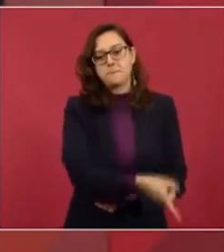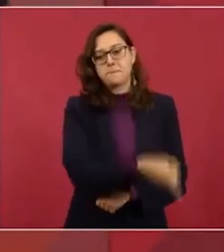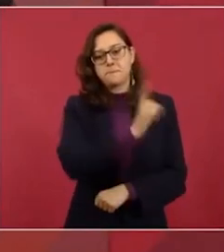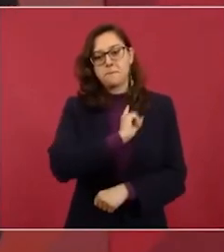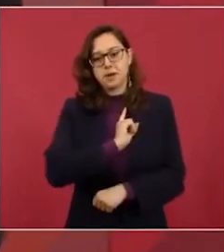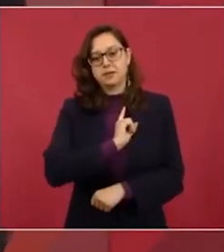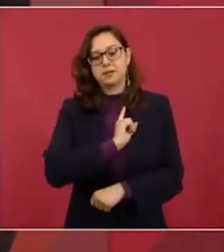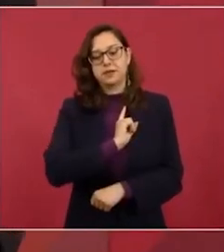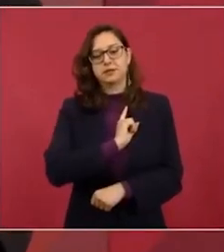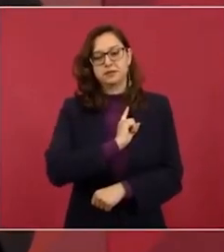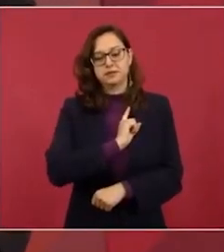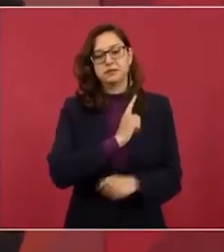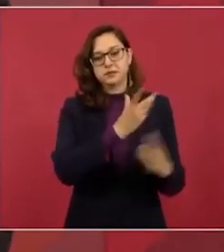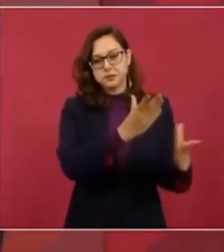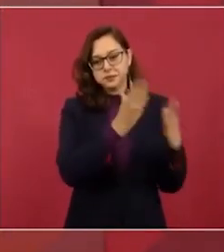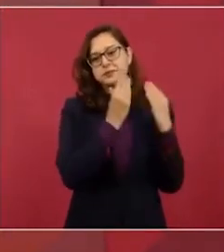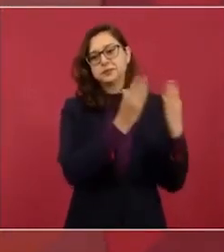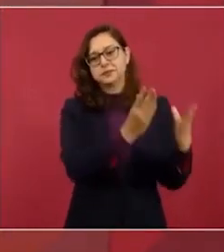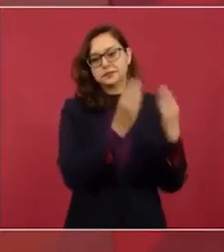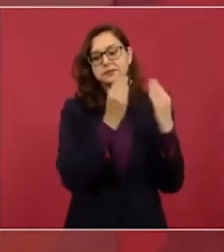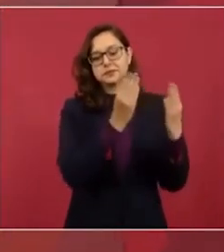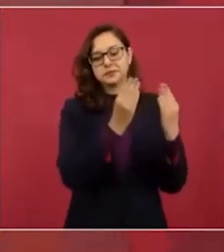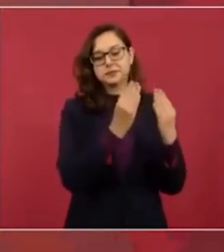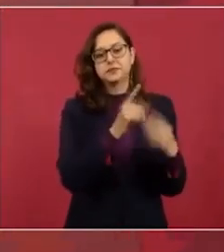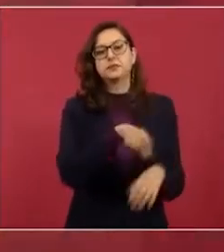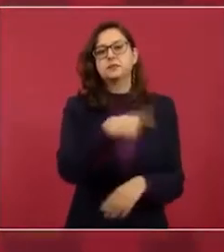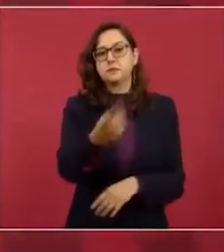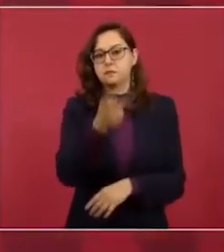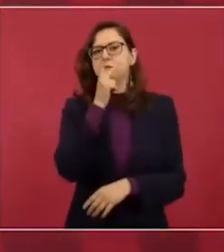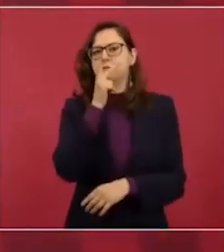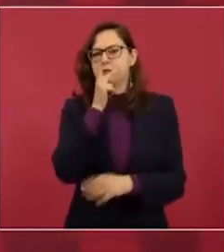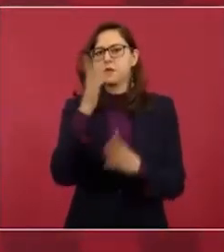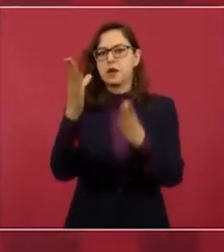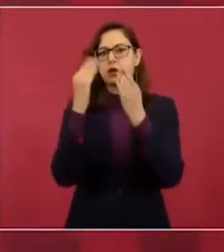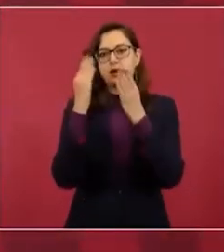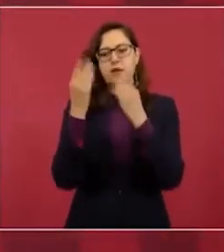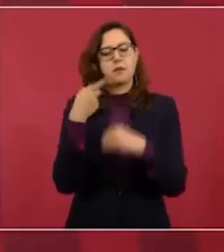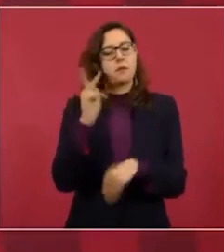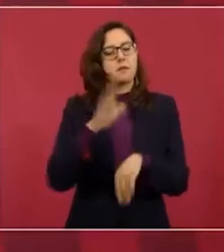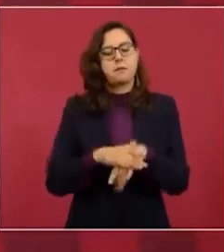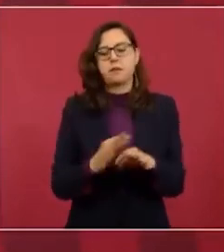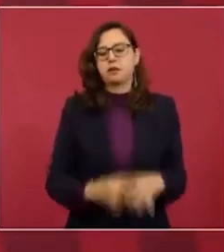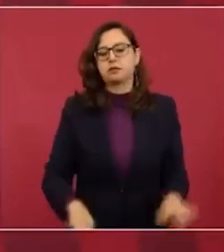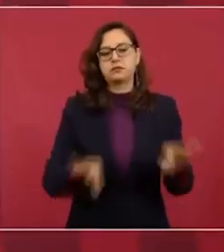Influyó también en mi formación mi padre, pero fundamentalmente mi madre.